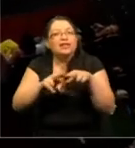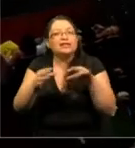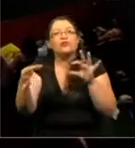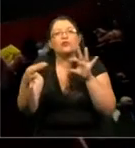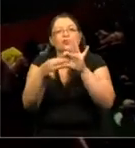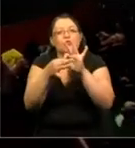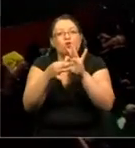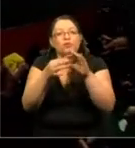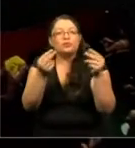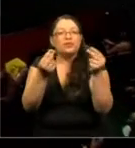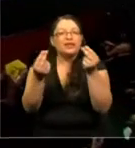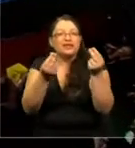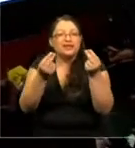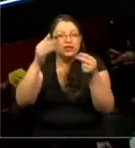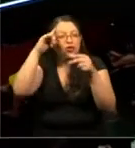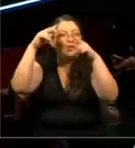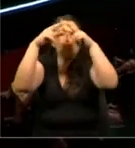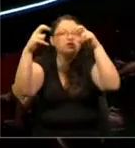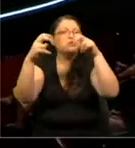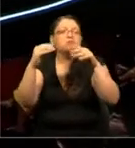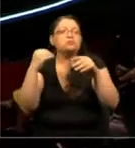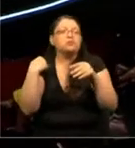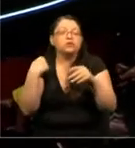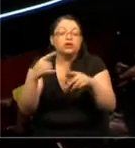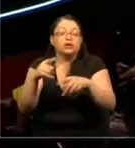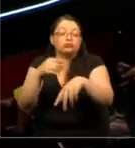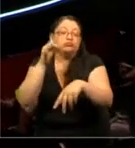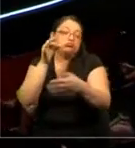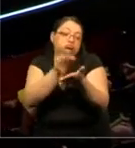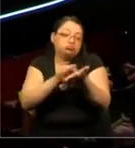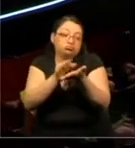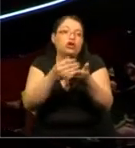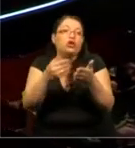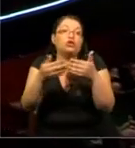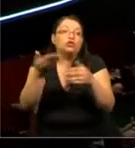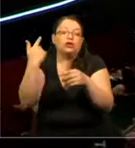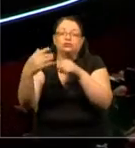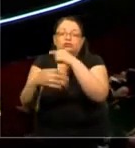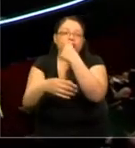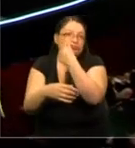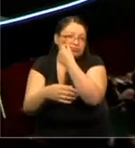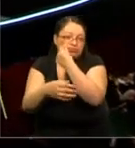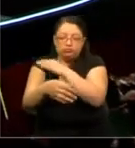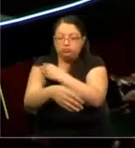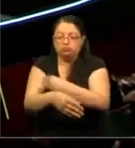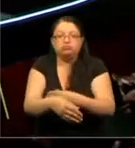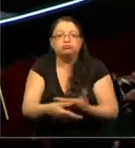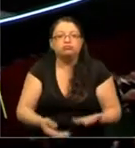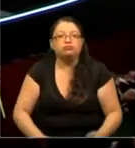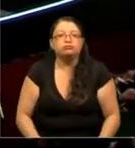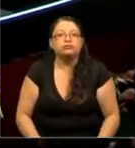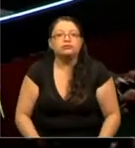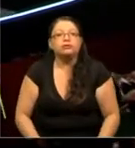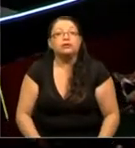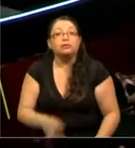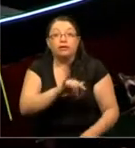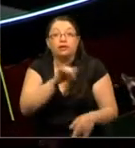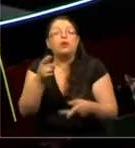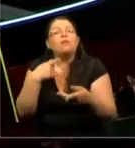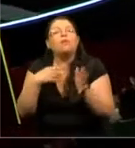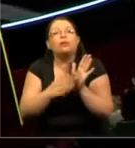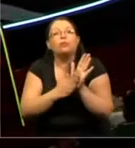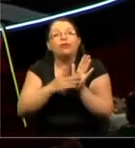a pesar de ser células derivadas desde la piel. Finalmente, lo que uno quisiera para probar de que esto efectivamente es verdad